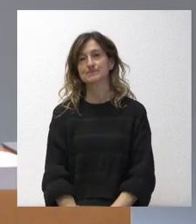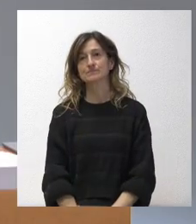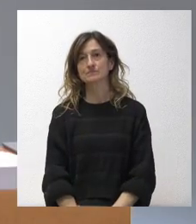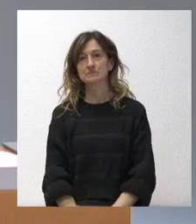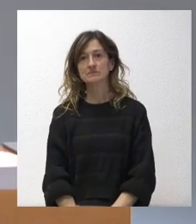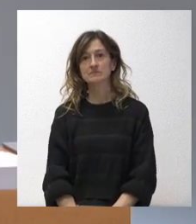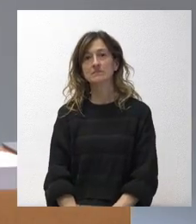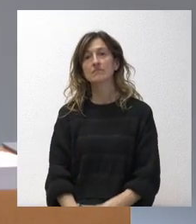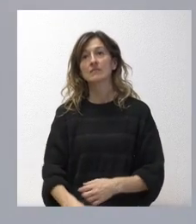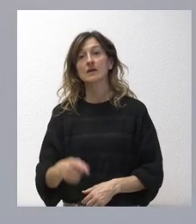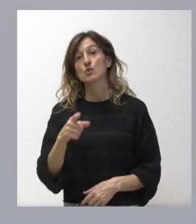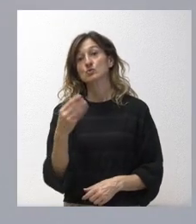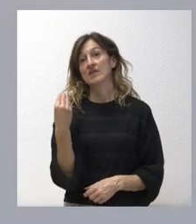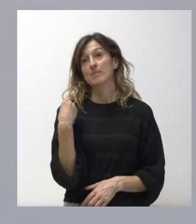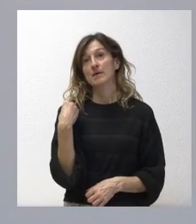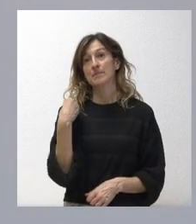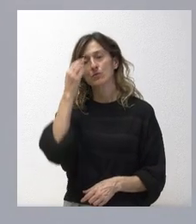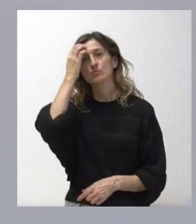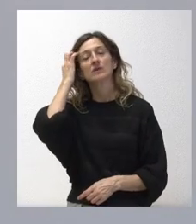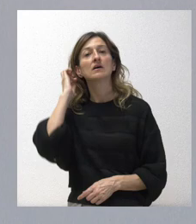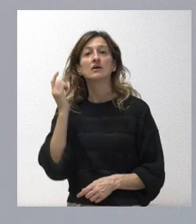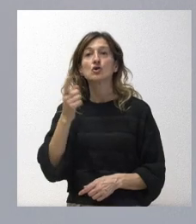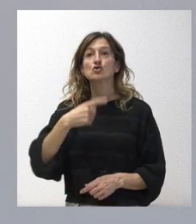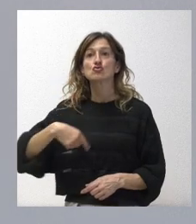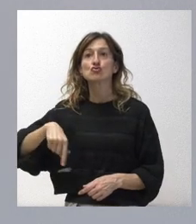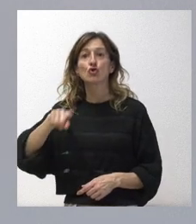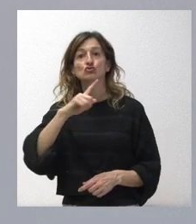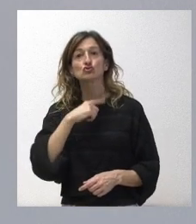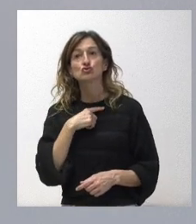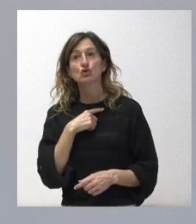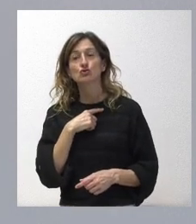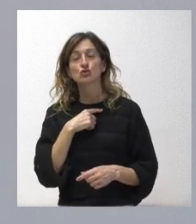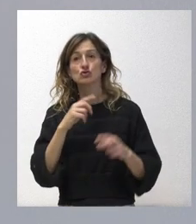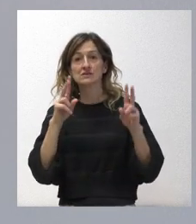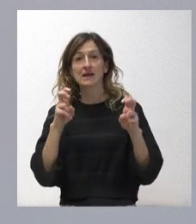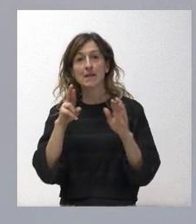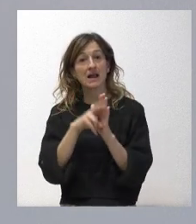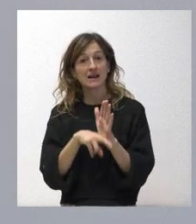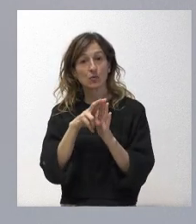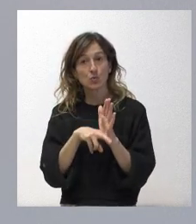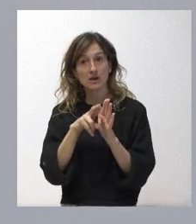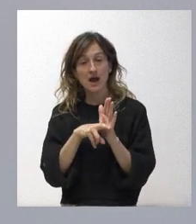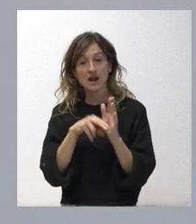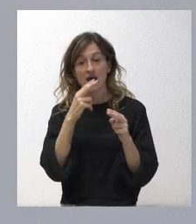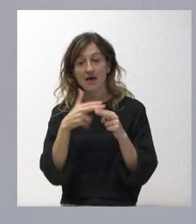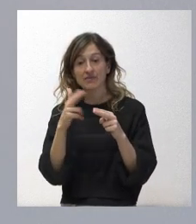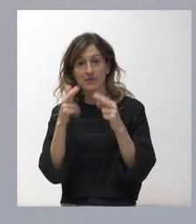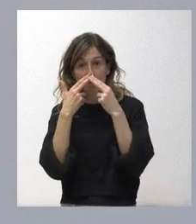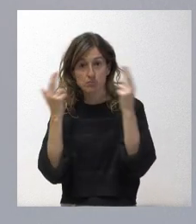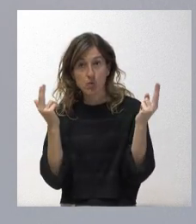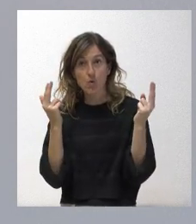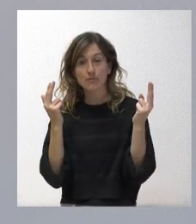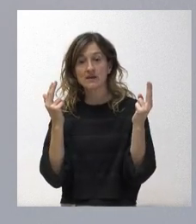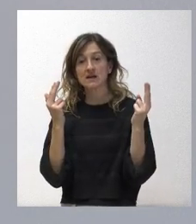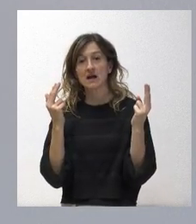con este último que usted pregunta, nosotros tenemos capacidad en el ámbito de la regulación de actividades públicas, de concentración de